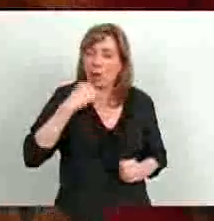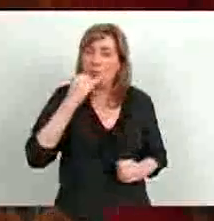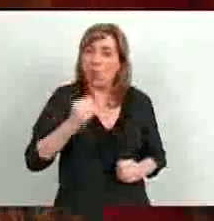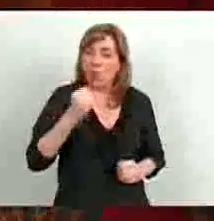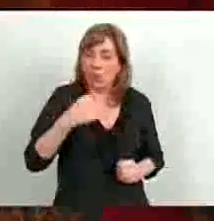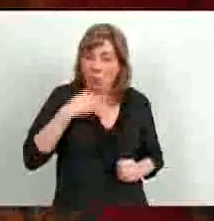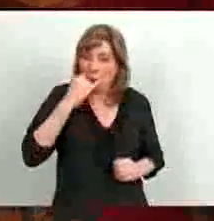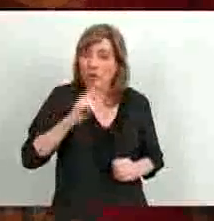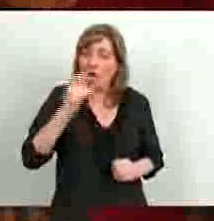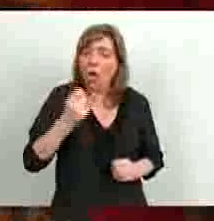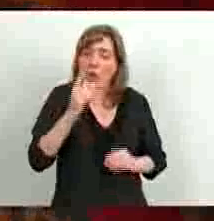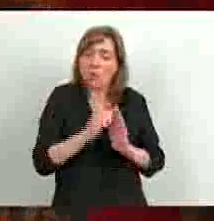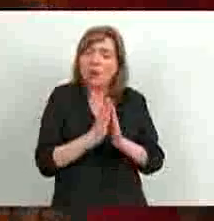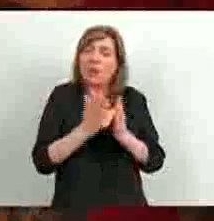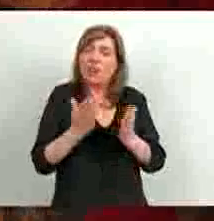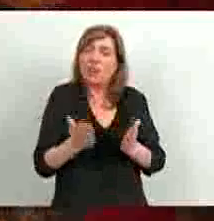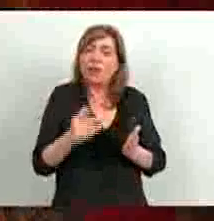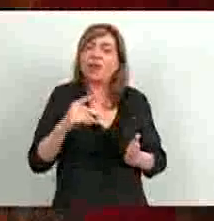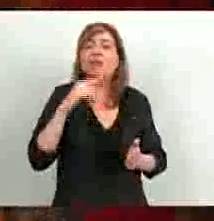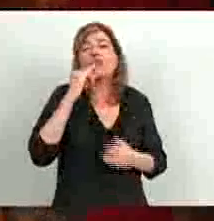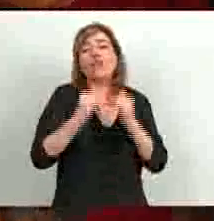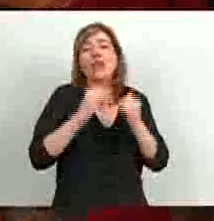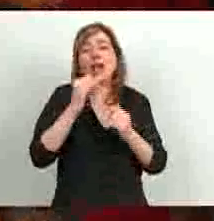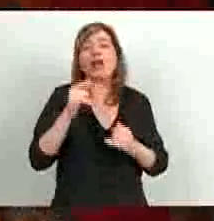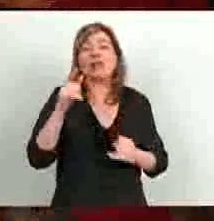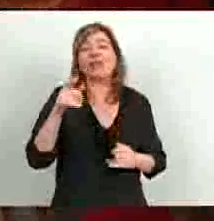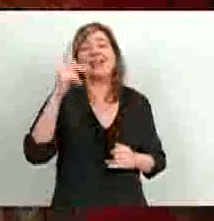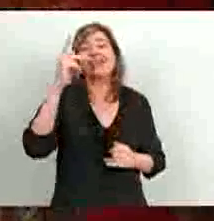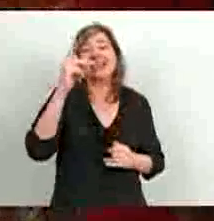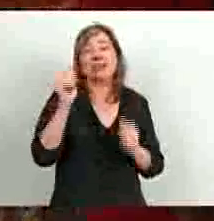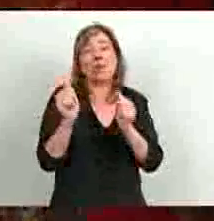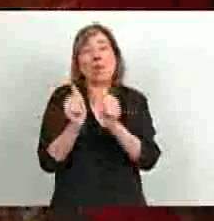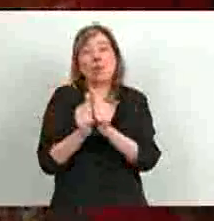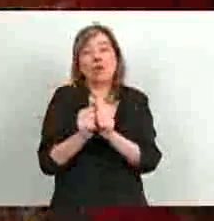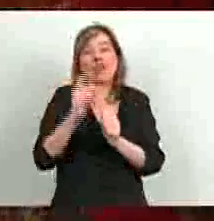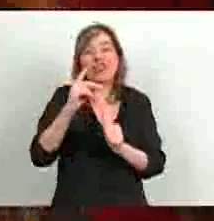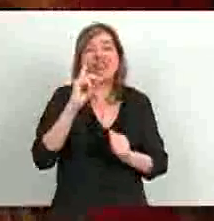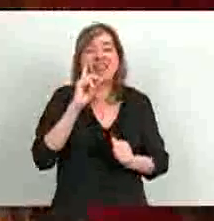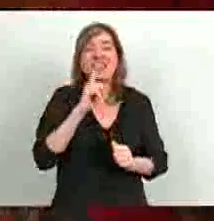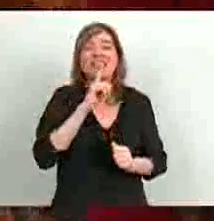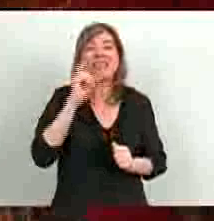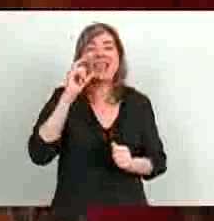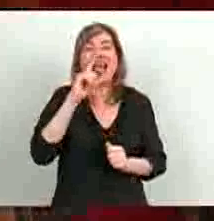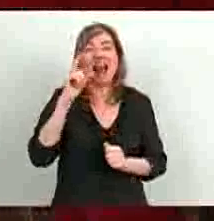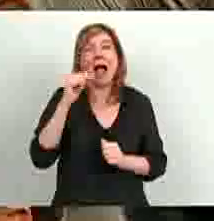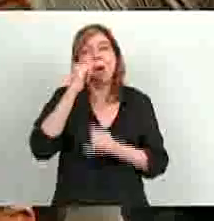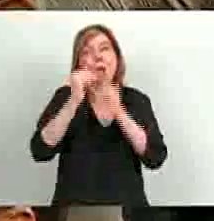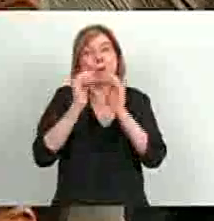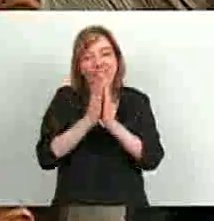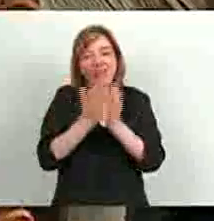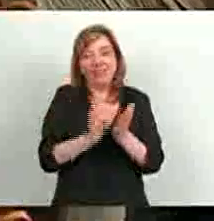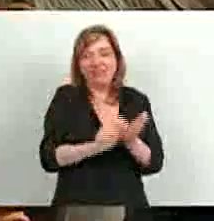Hay un librito de diálogos de Néstor Kirchner con Torcuato Di Tela, cuando era candidato en el año 2003, que él cuenta